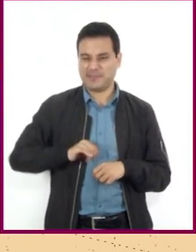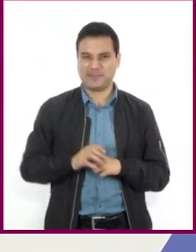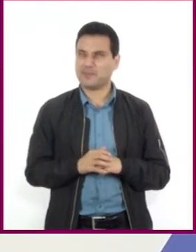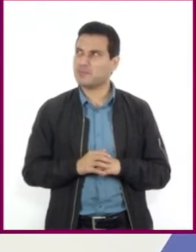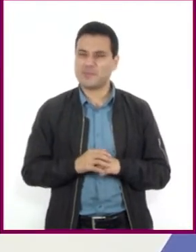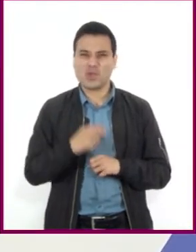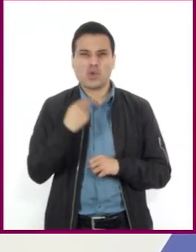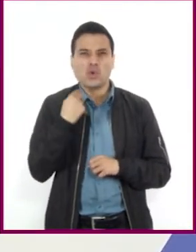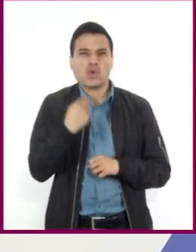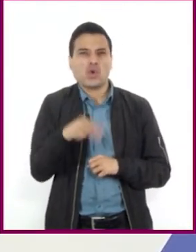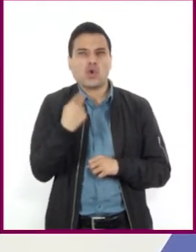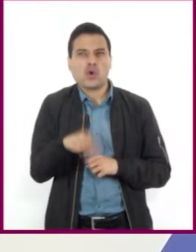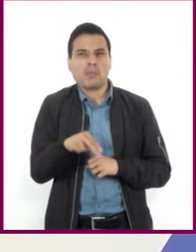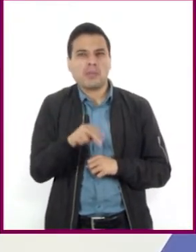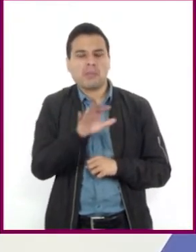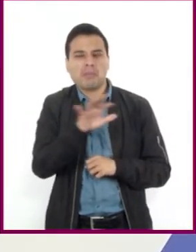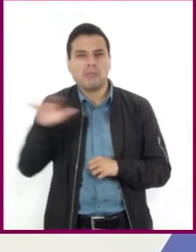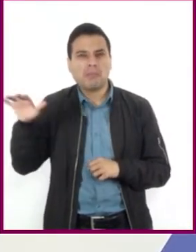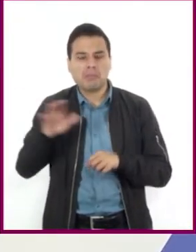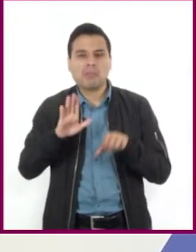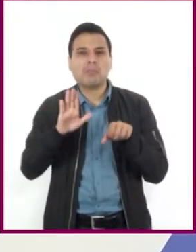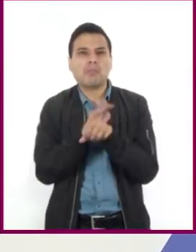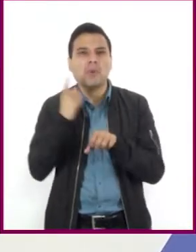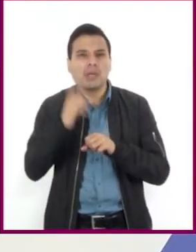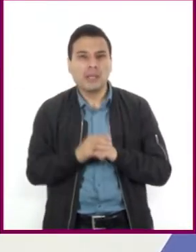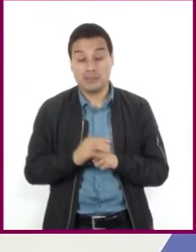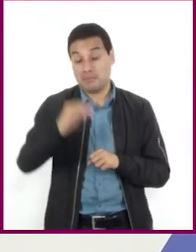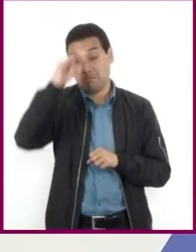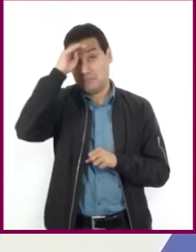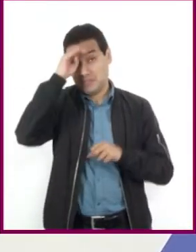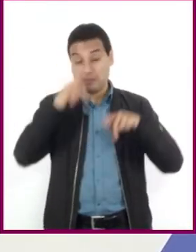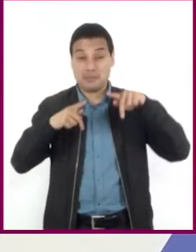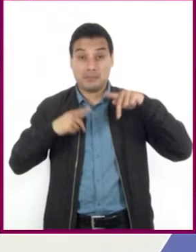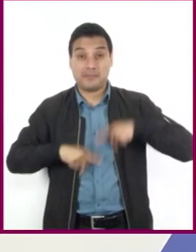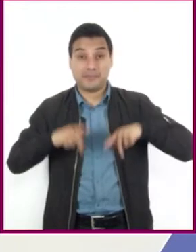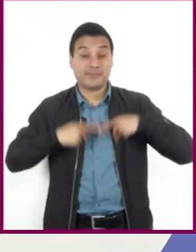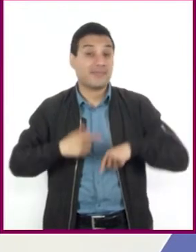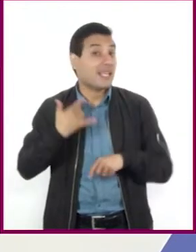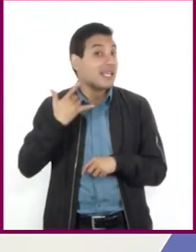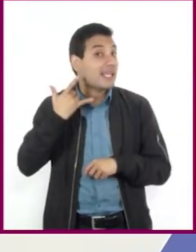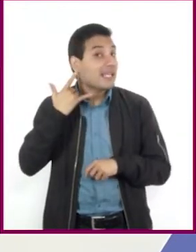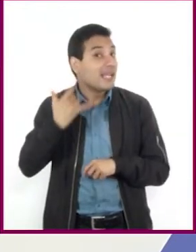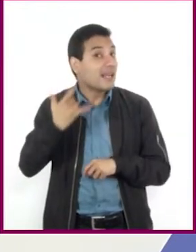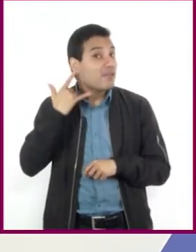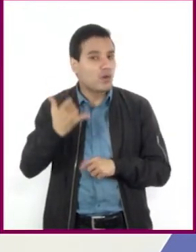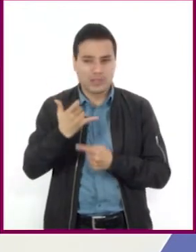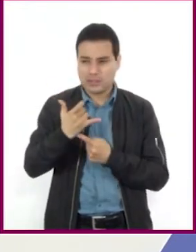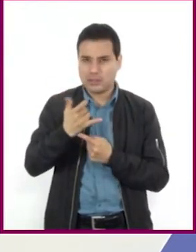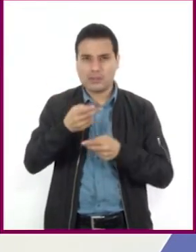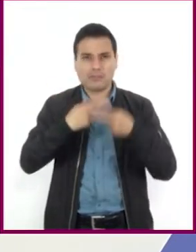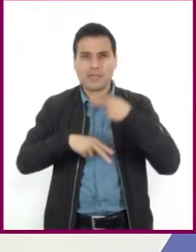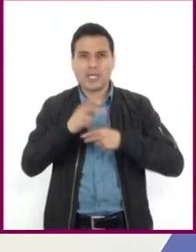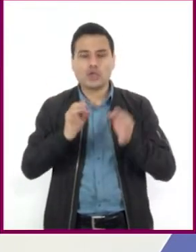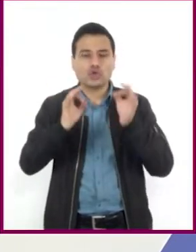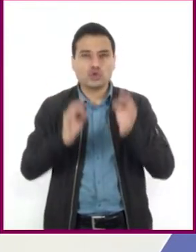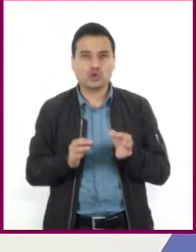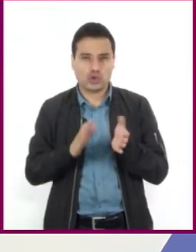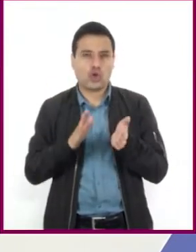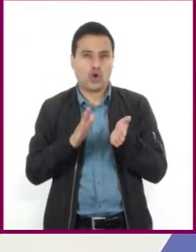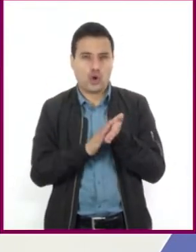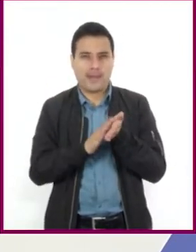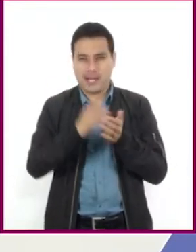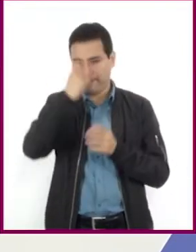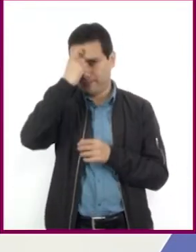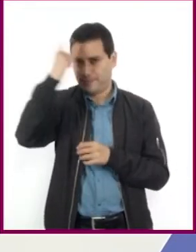California Sur es que se piensa que la palabra California proviene de una novela del español García Ordóñez de Montalvo,